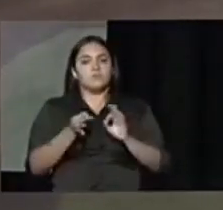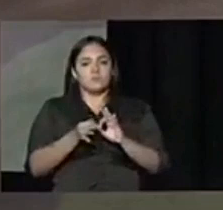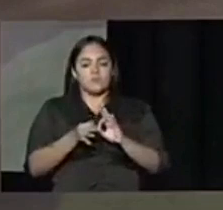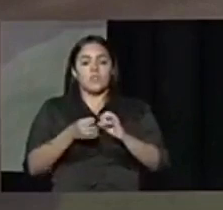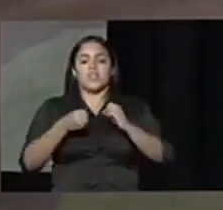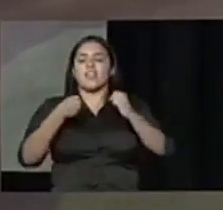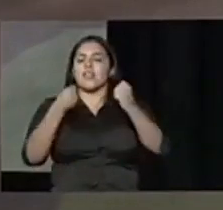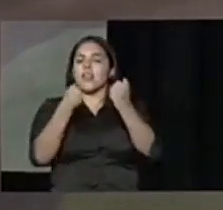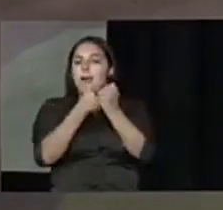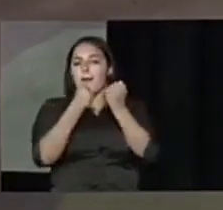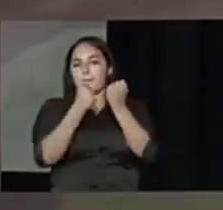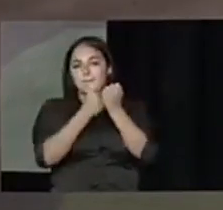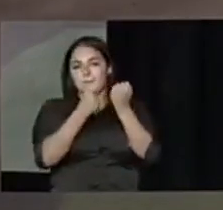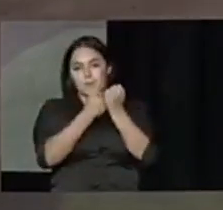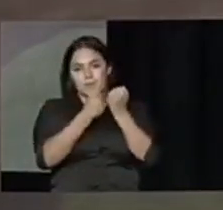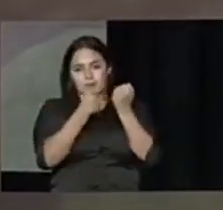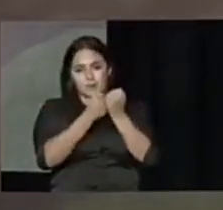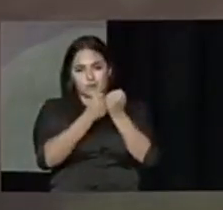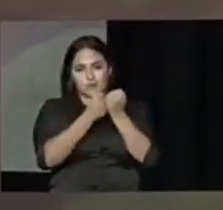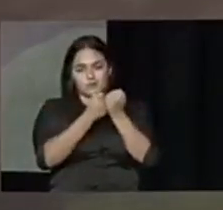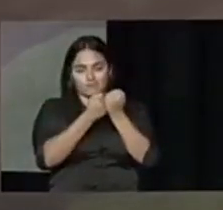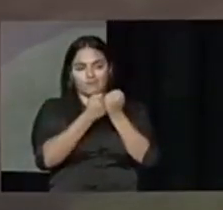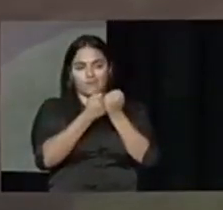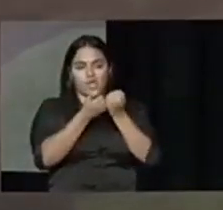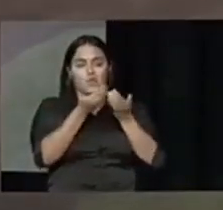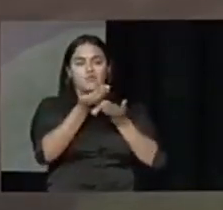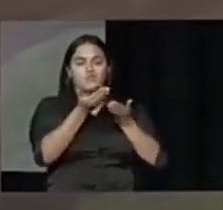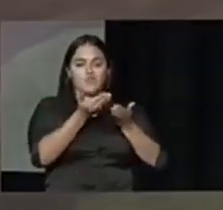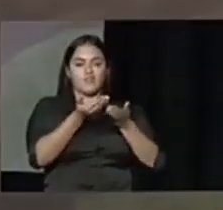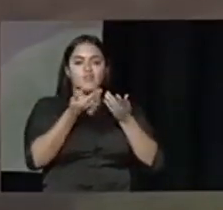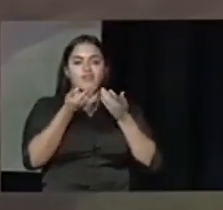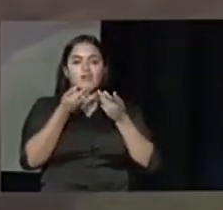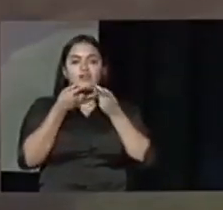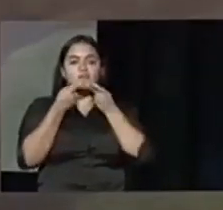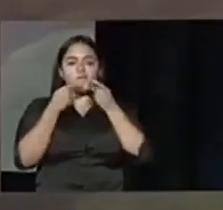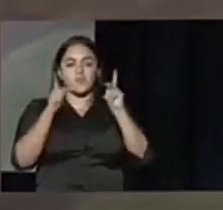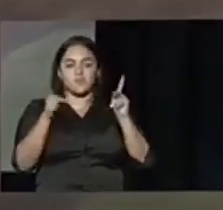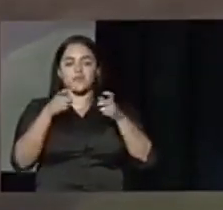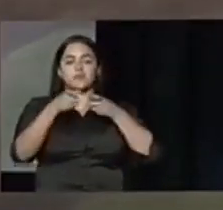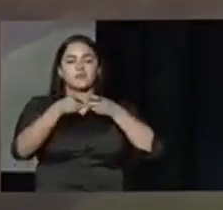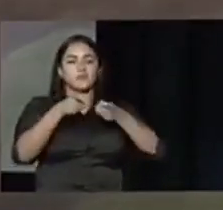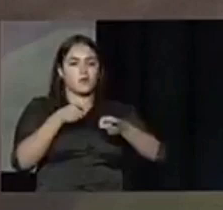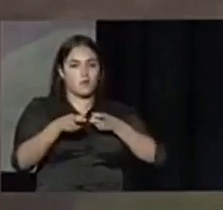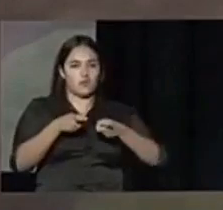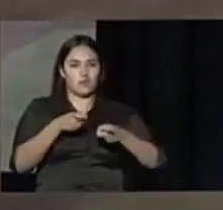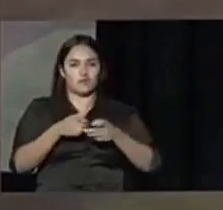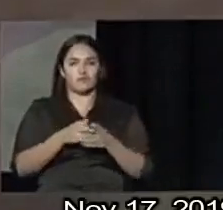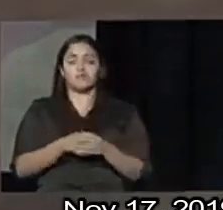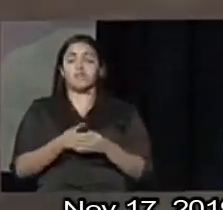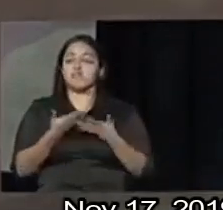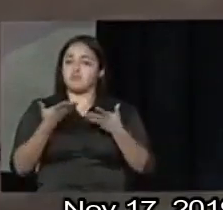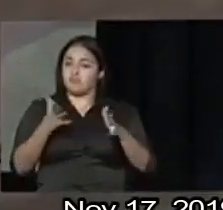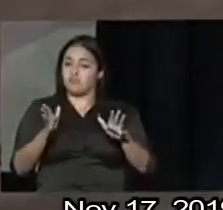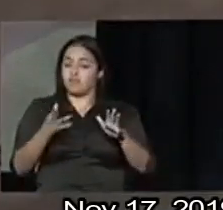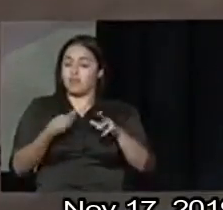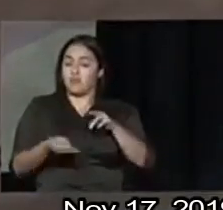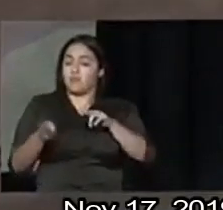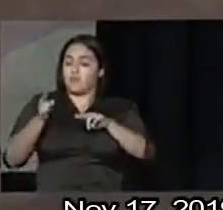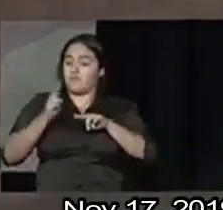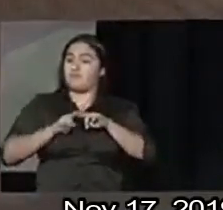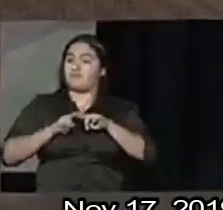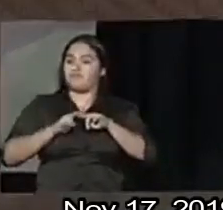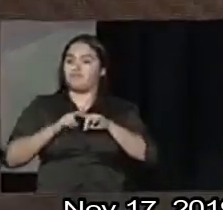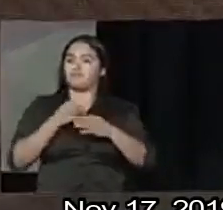apoyo a nuestros servidores del orden público quienes ya están recibiendo un significativo aumento